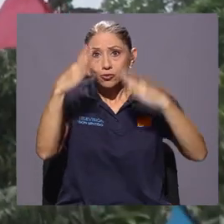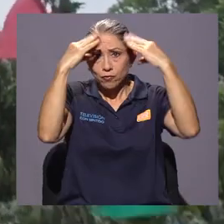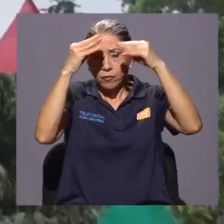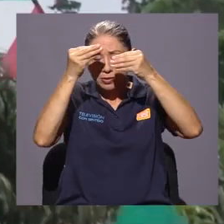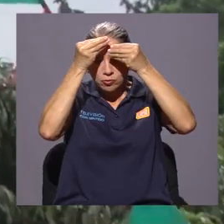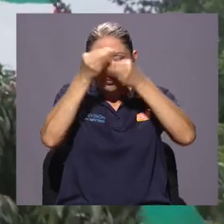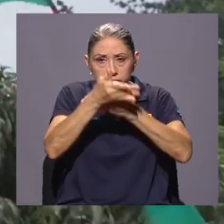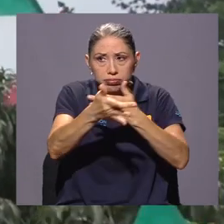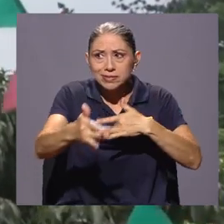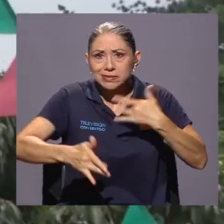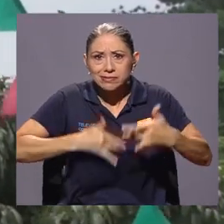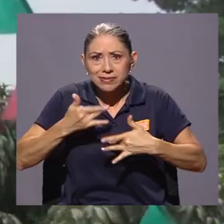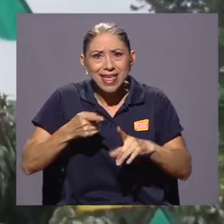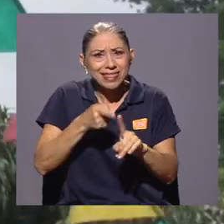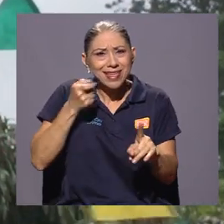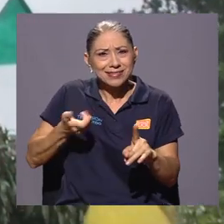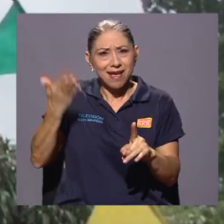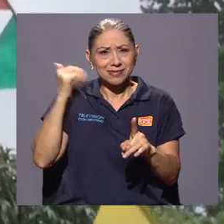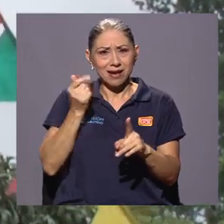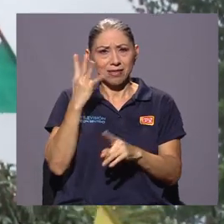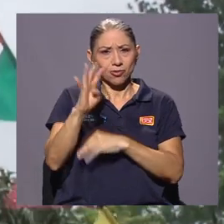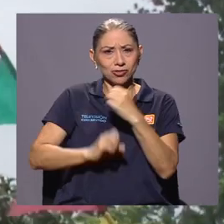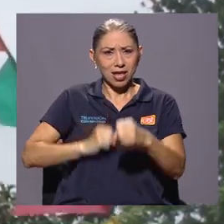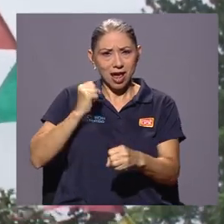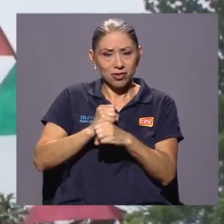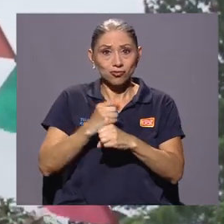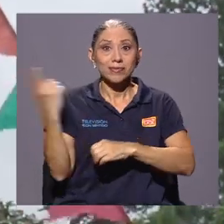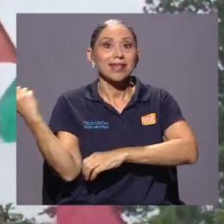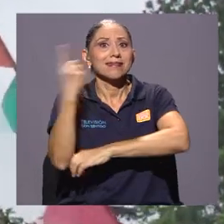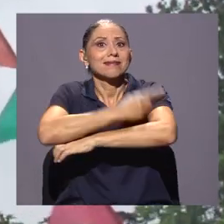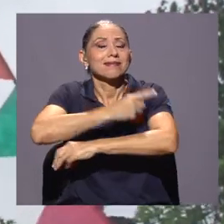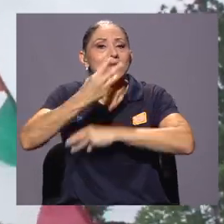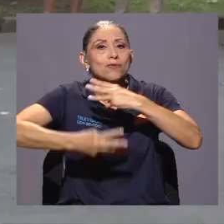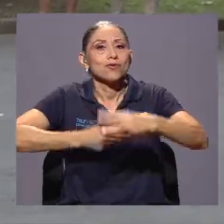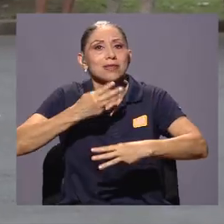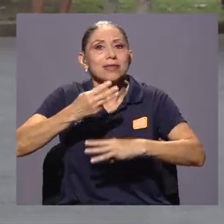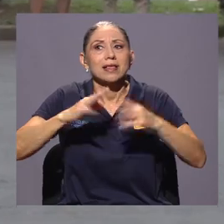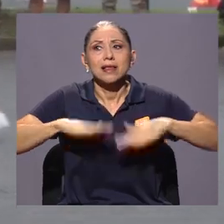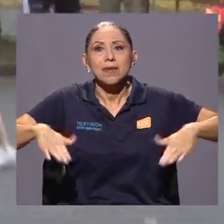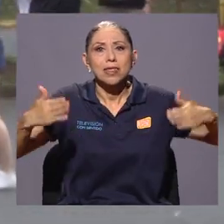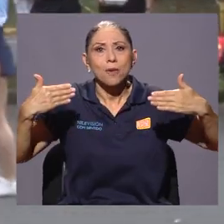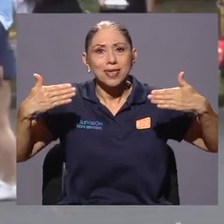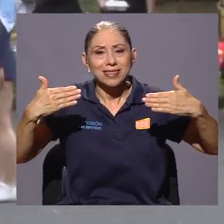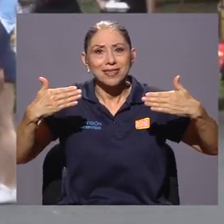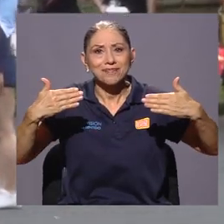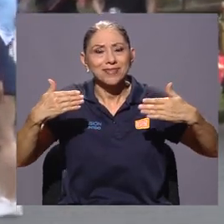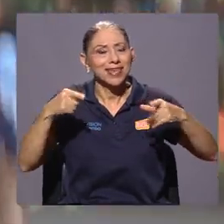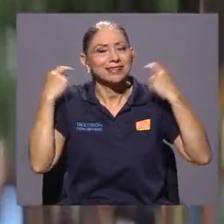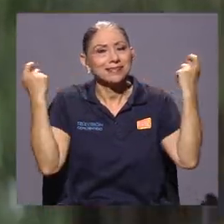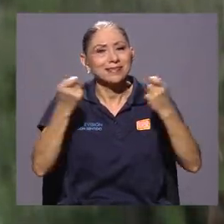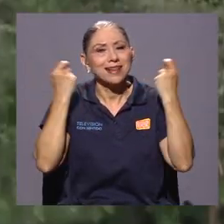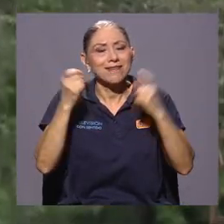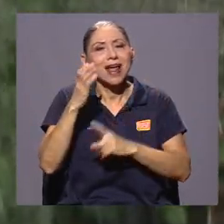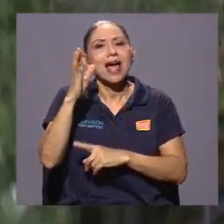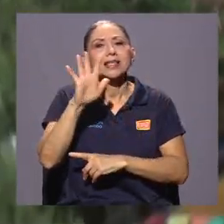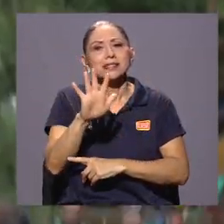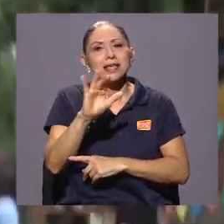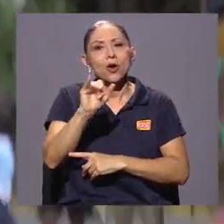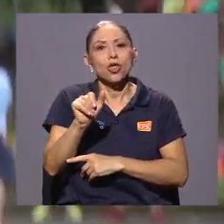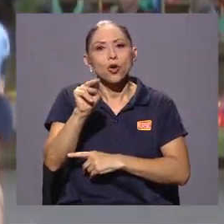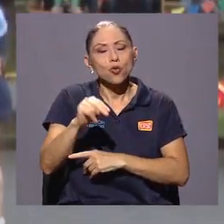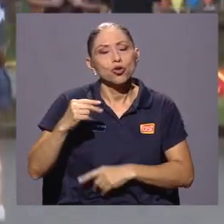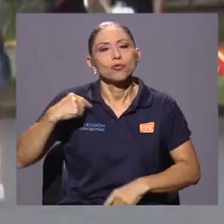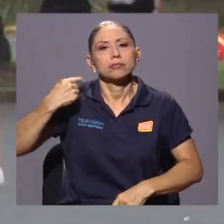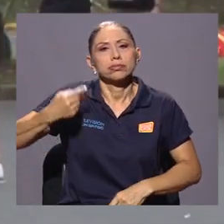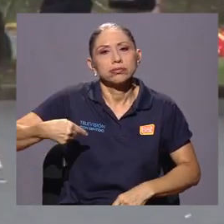se lleva a cabo desde hace 14 años en el marco del Día Mundial del Medio Ambiente, el cual se conmemora cada 5 de junio. Esto